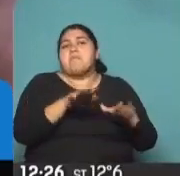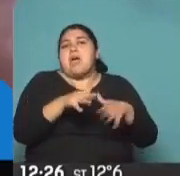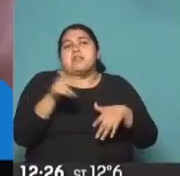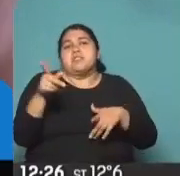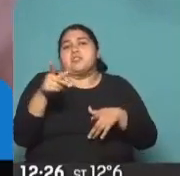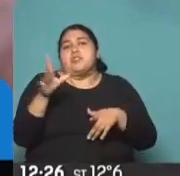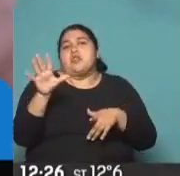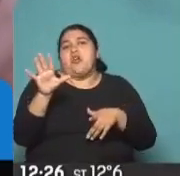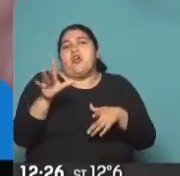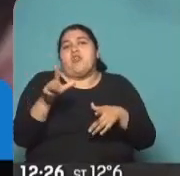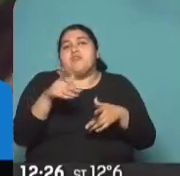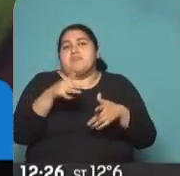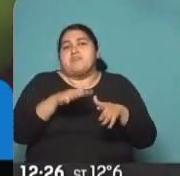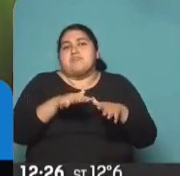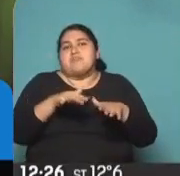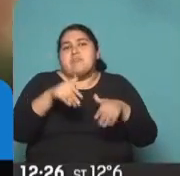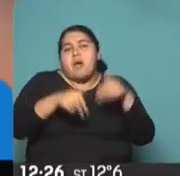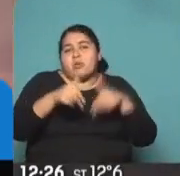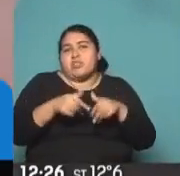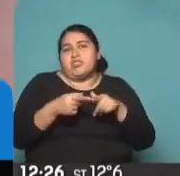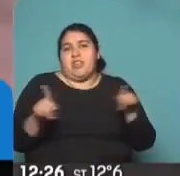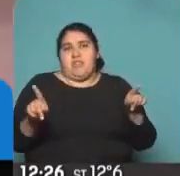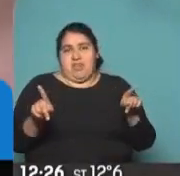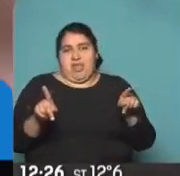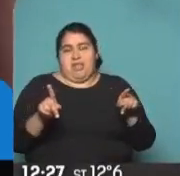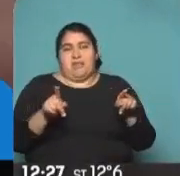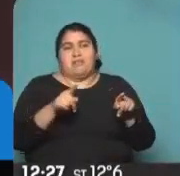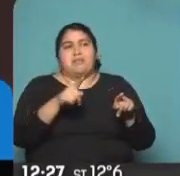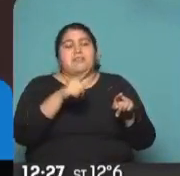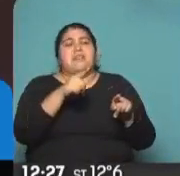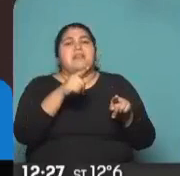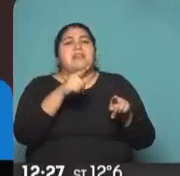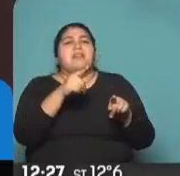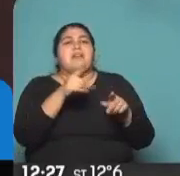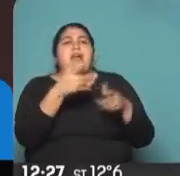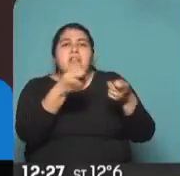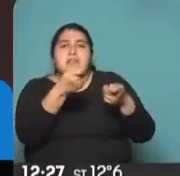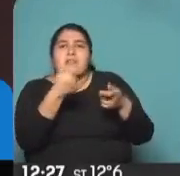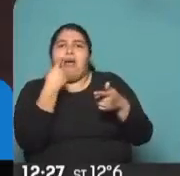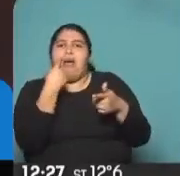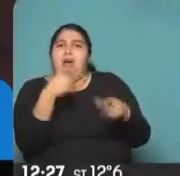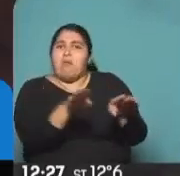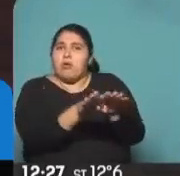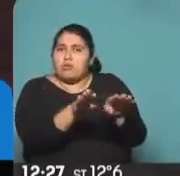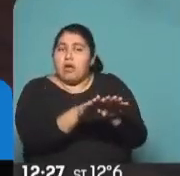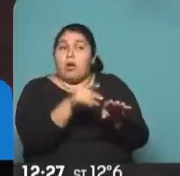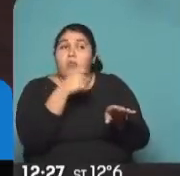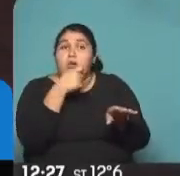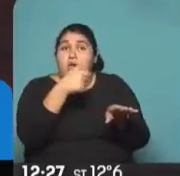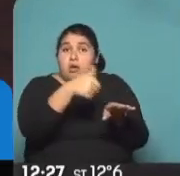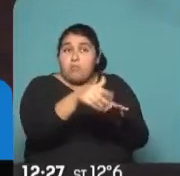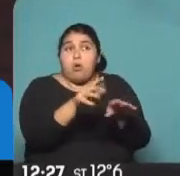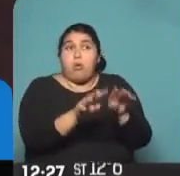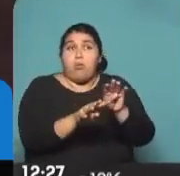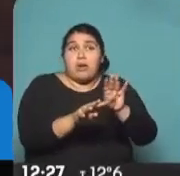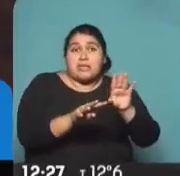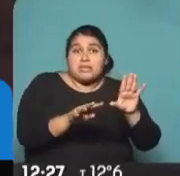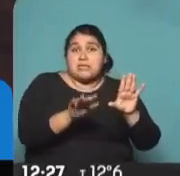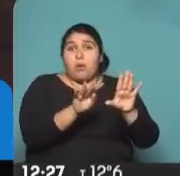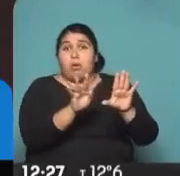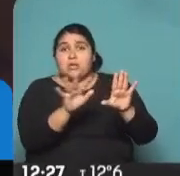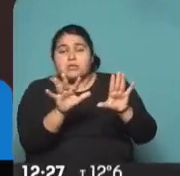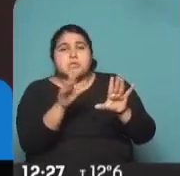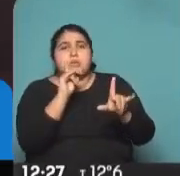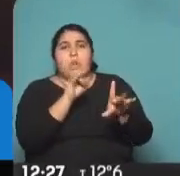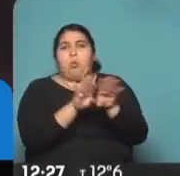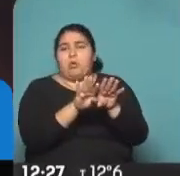discutiendo, como vos bien decís, la posibilidad de llegar a un balotage, de que en general si se llegaba a un 45% o no, creo que de